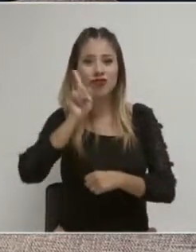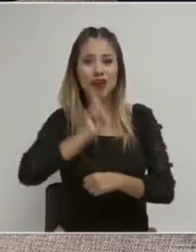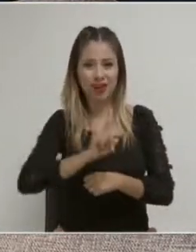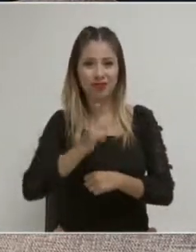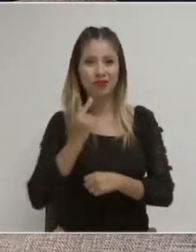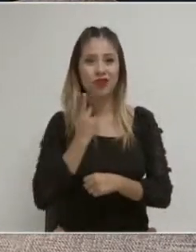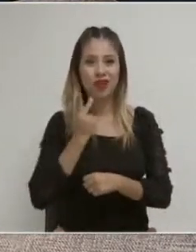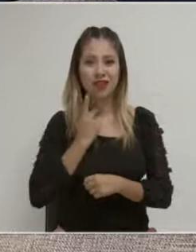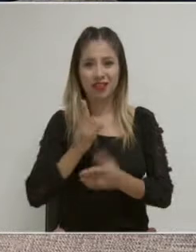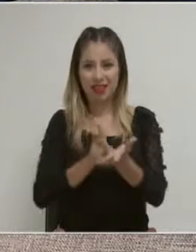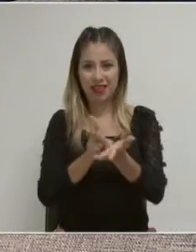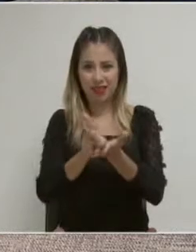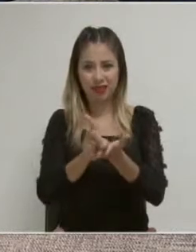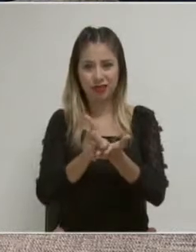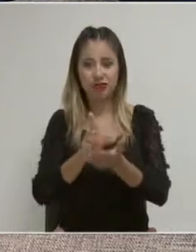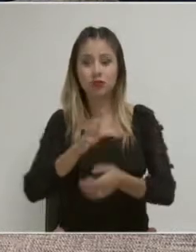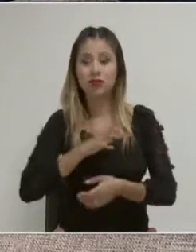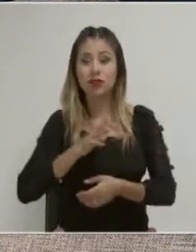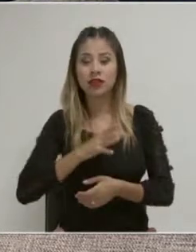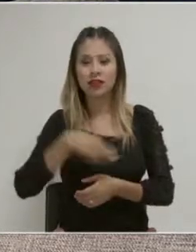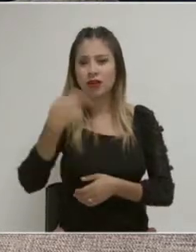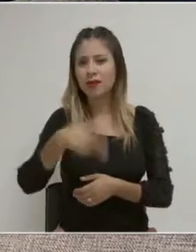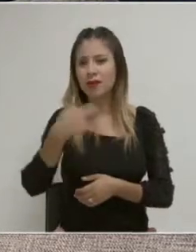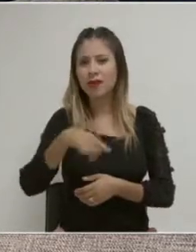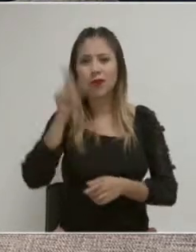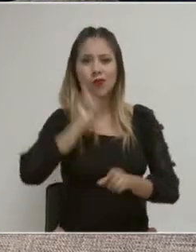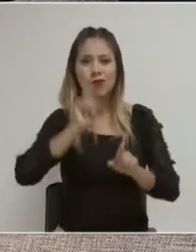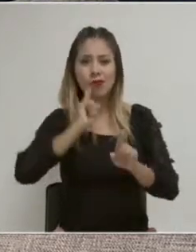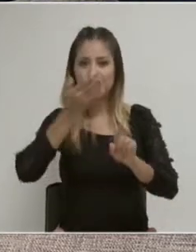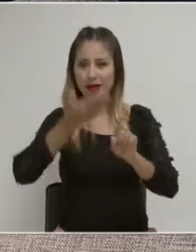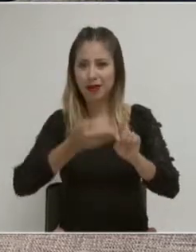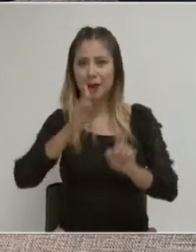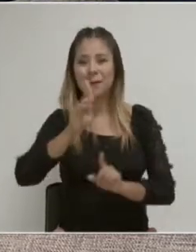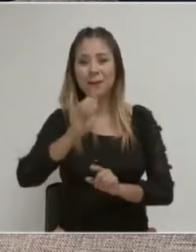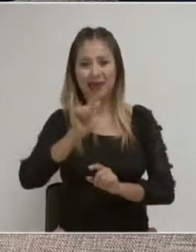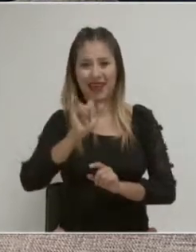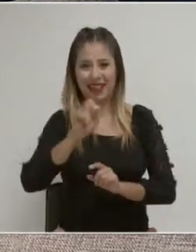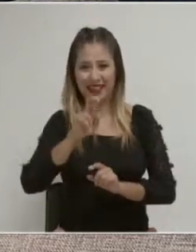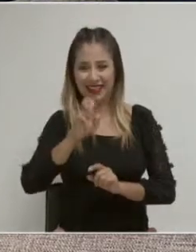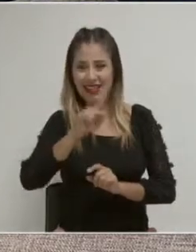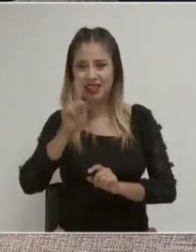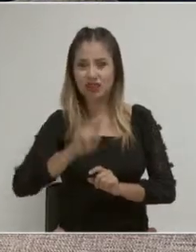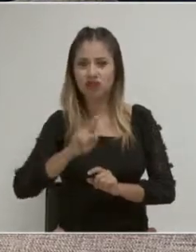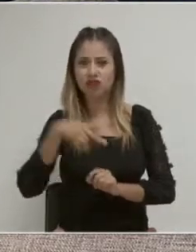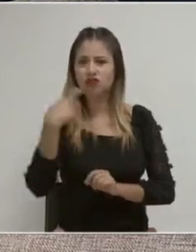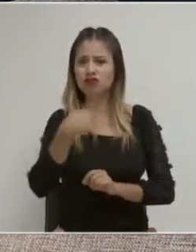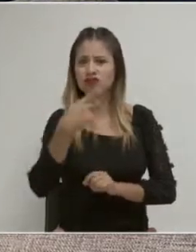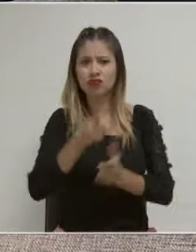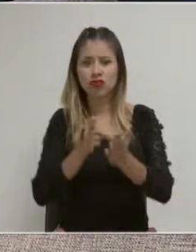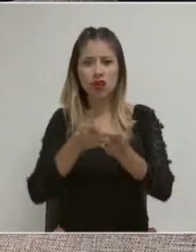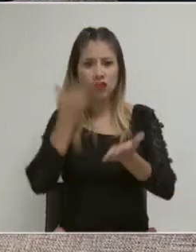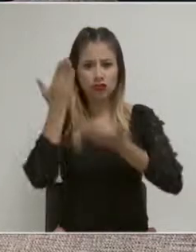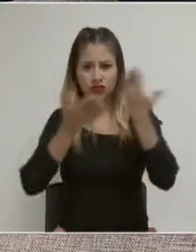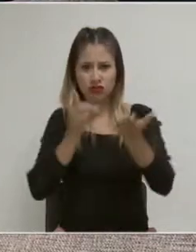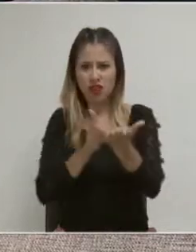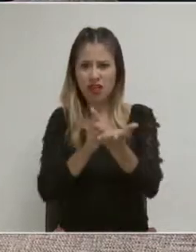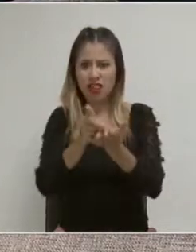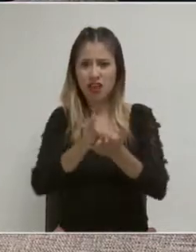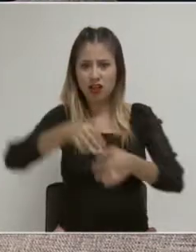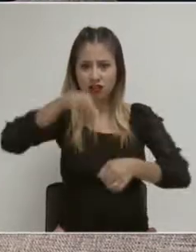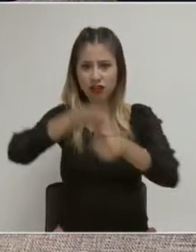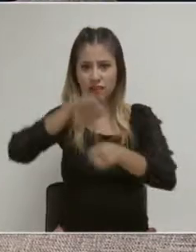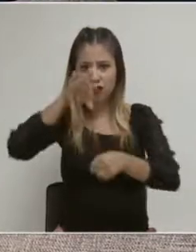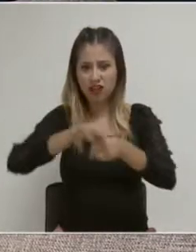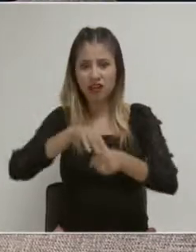la maestra Beatriz Rangel, quien es doctorante también en Derecho Electoral y es consejera en el Instituto